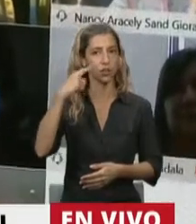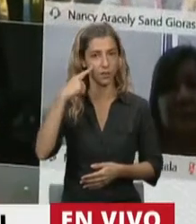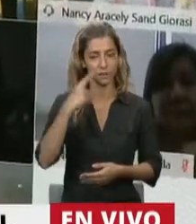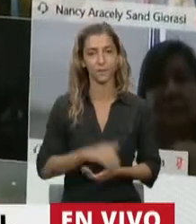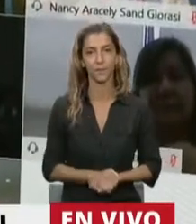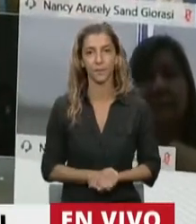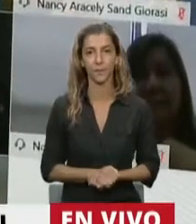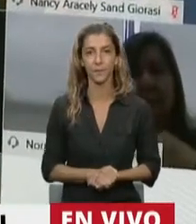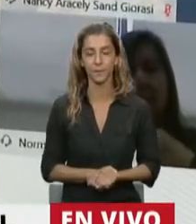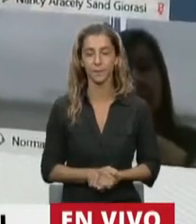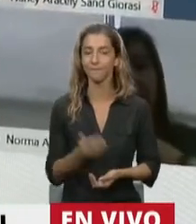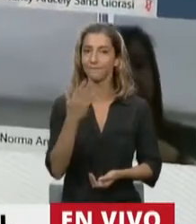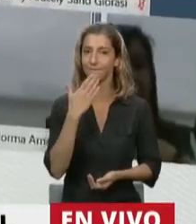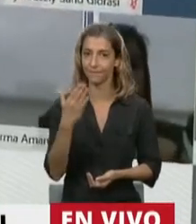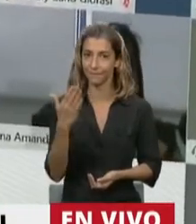Gracias señor presidente.